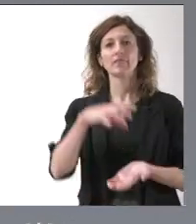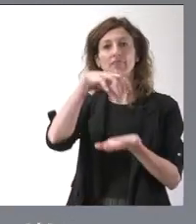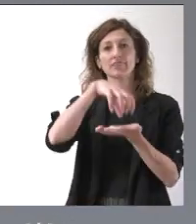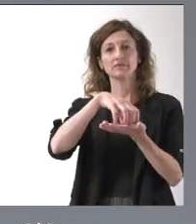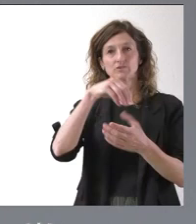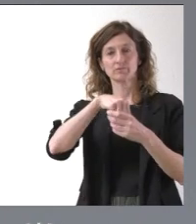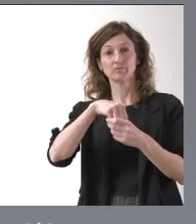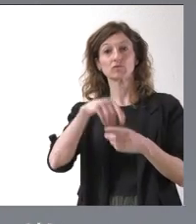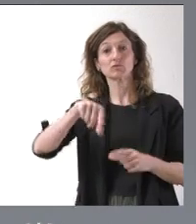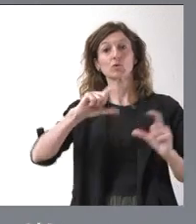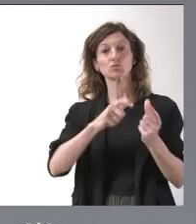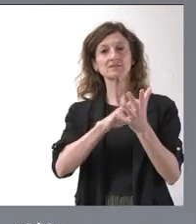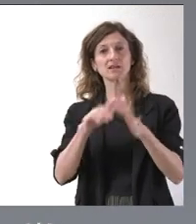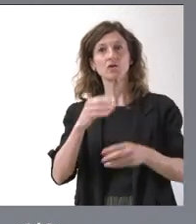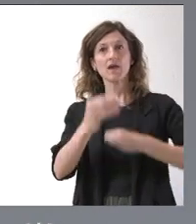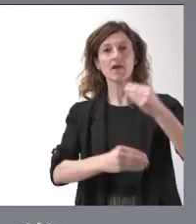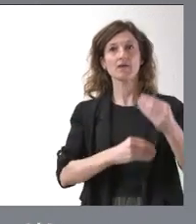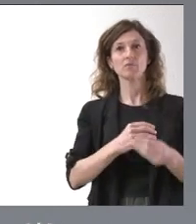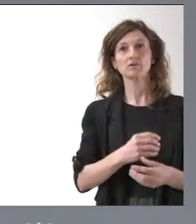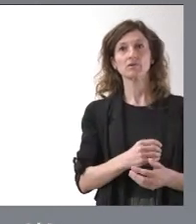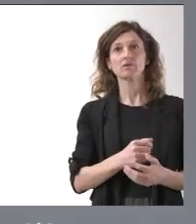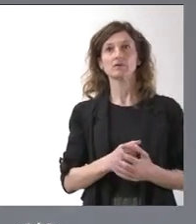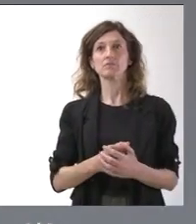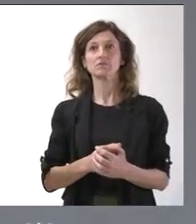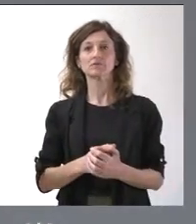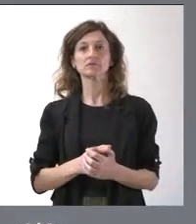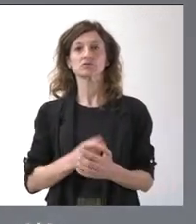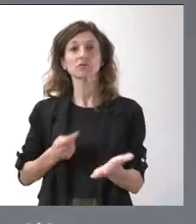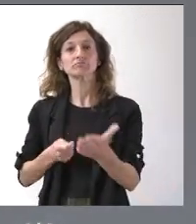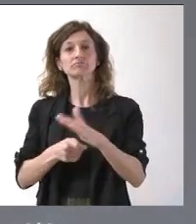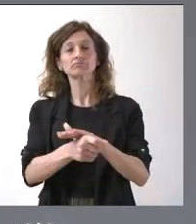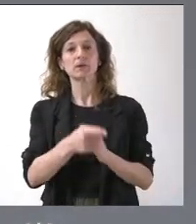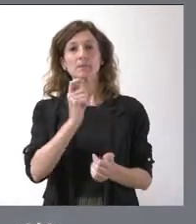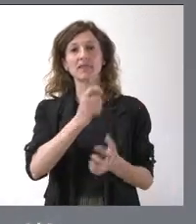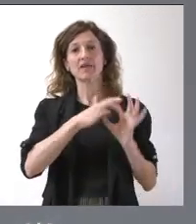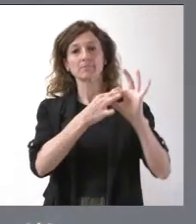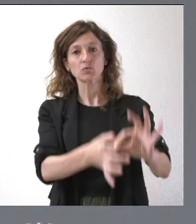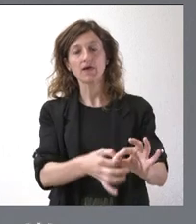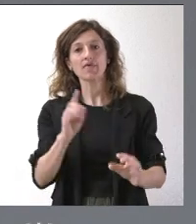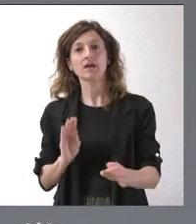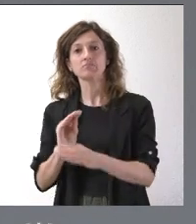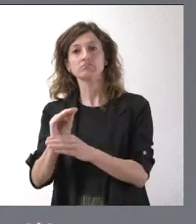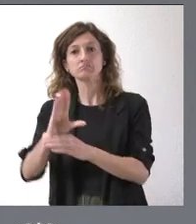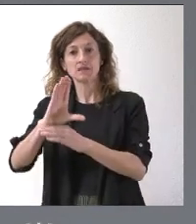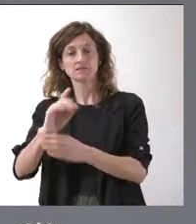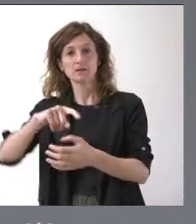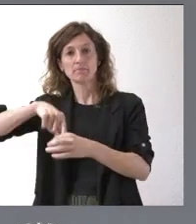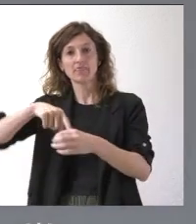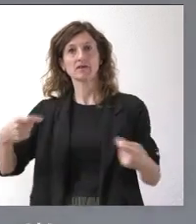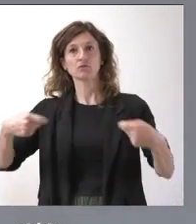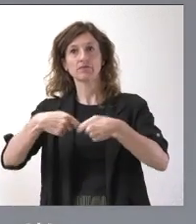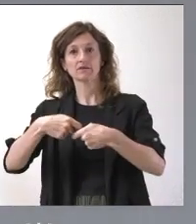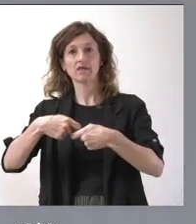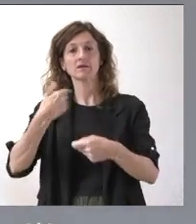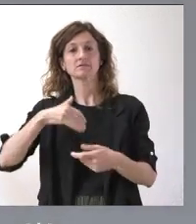de Castilla y León? Incrementar tanto la financiación de las plazas vinculadas como la financiación de las plazas concertadas. Se